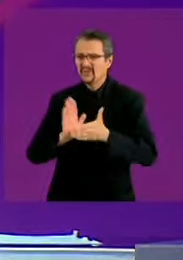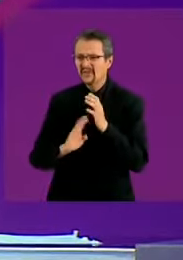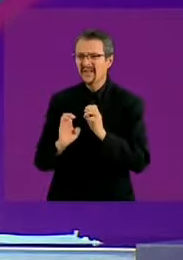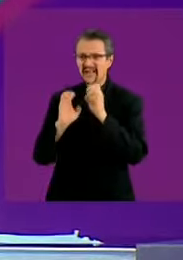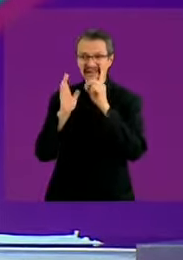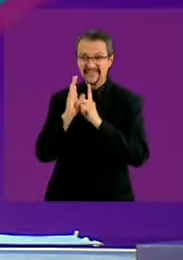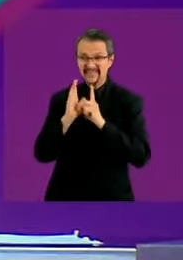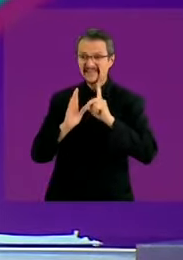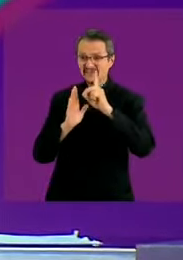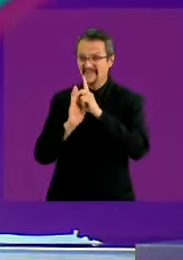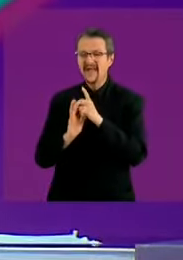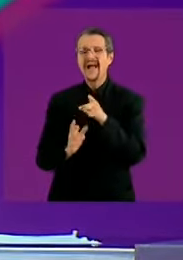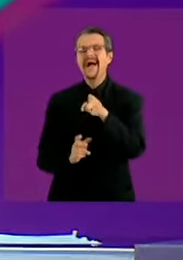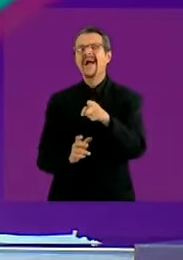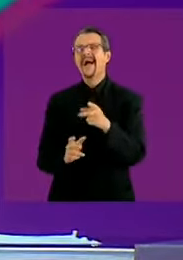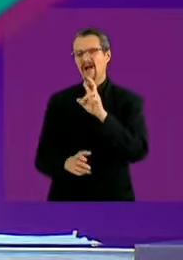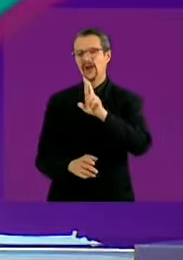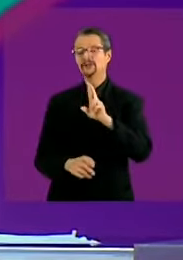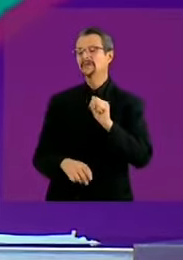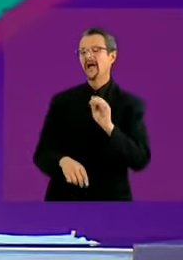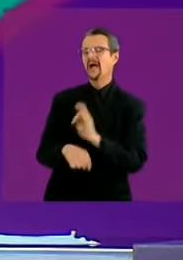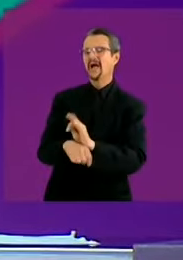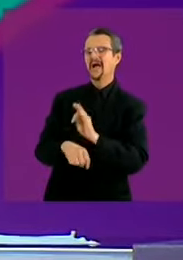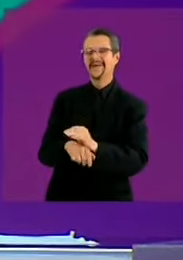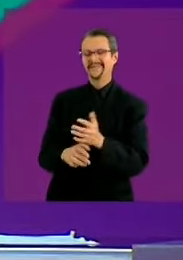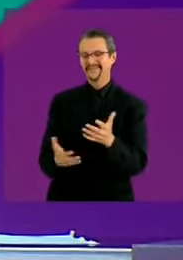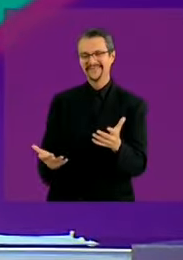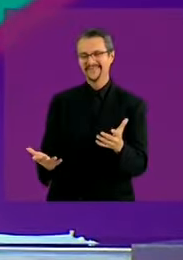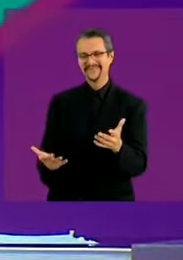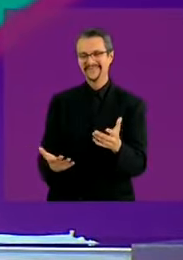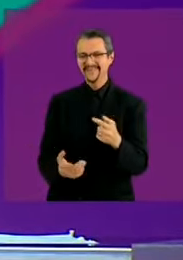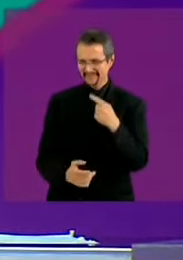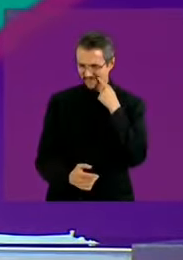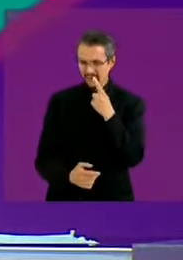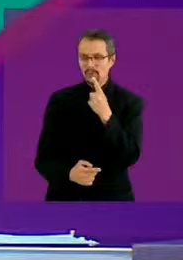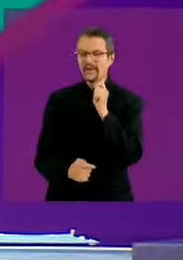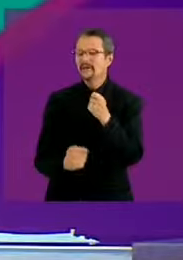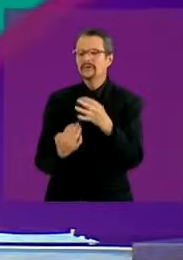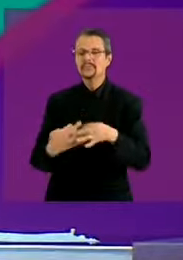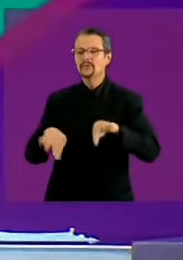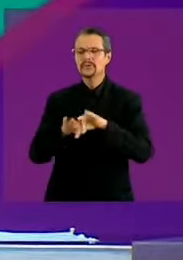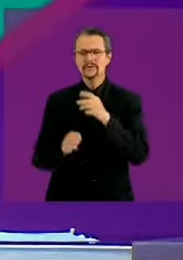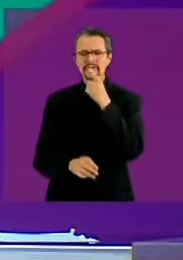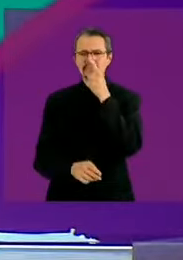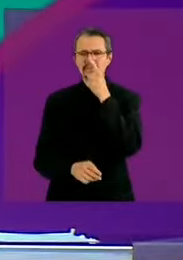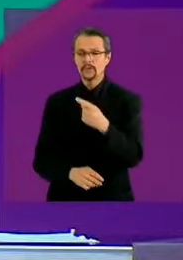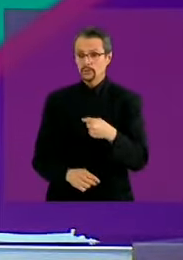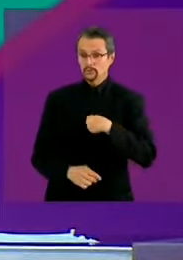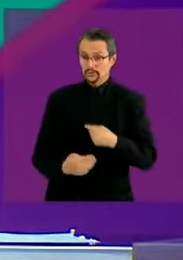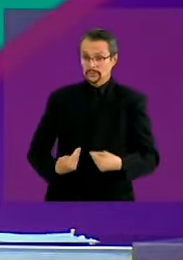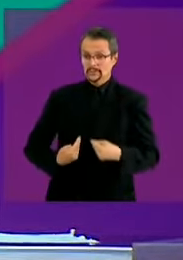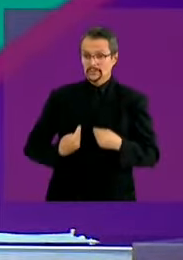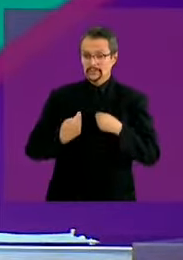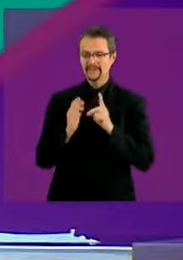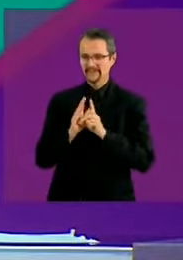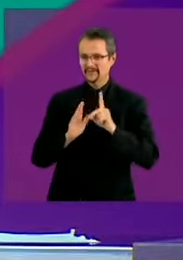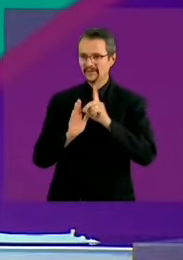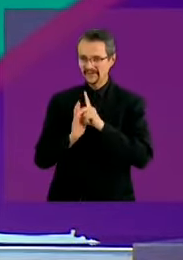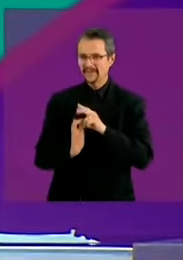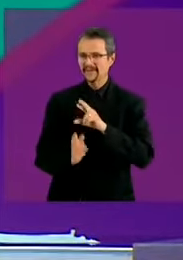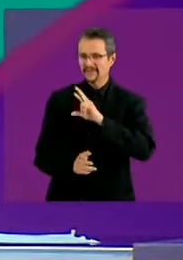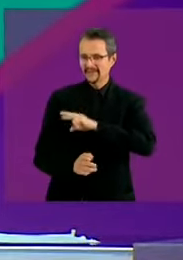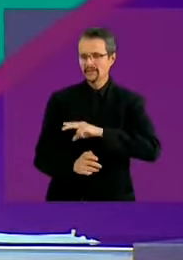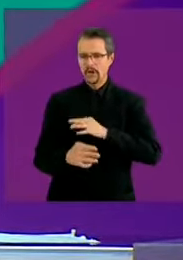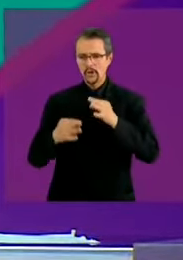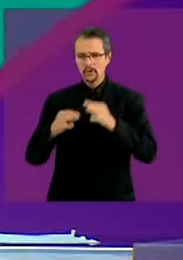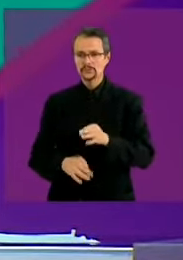candidata del PRIAN. Y vamos a poner algo porque es fundamental. Yo vivo en un departamento rentado. Ella vive